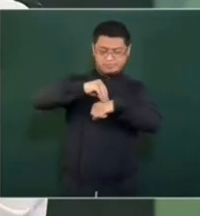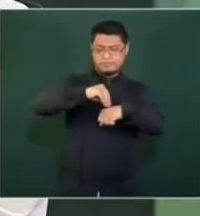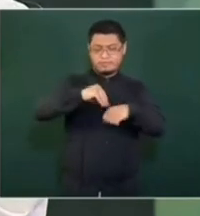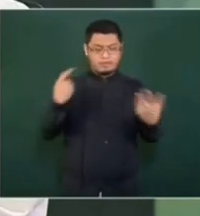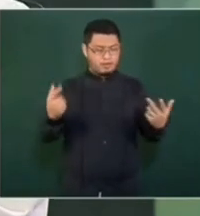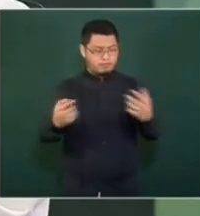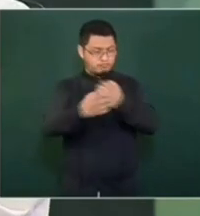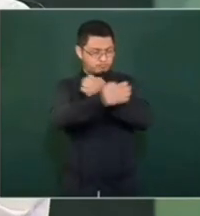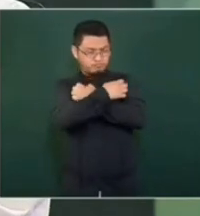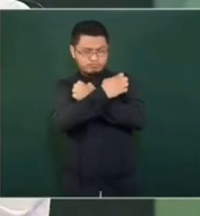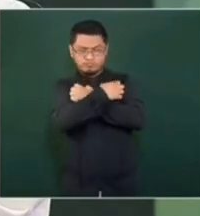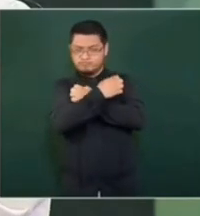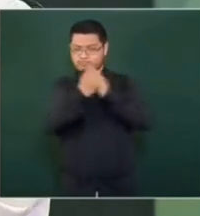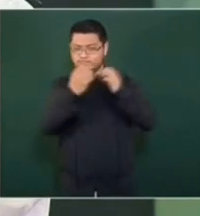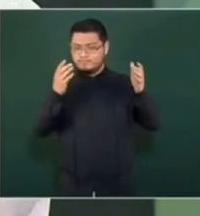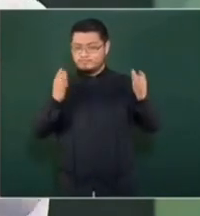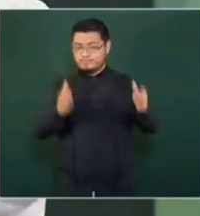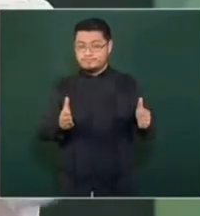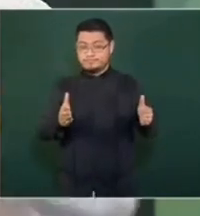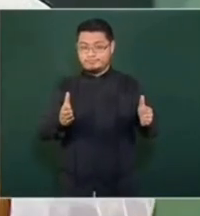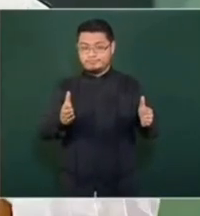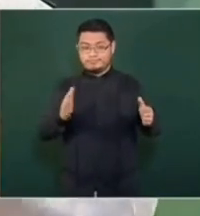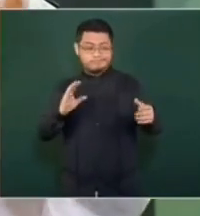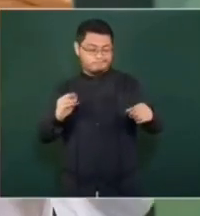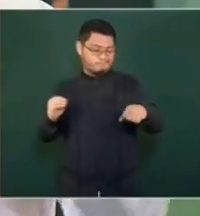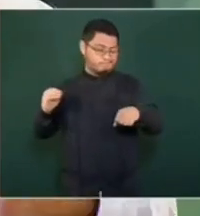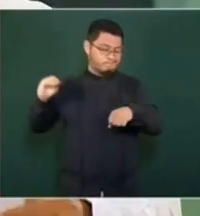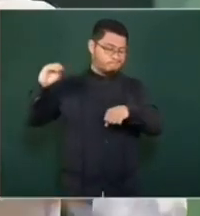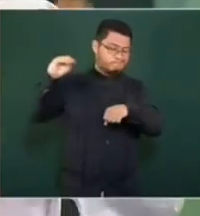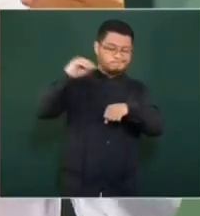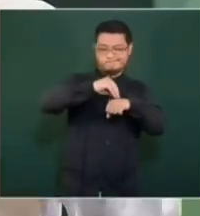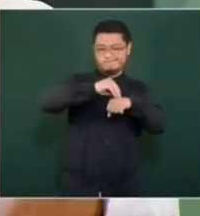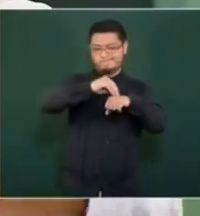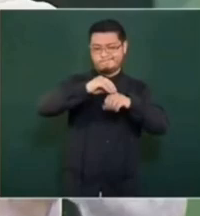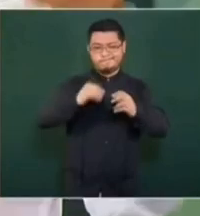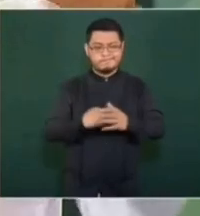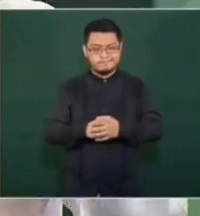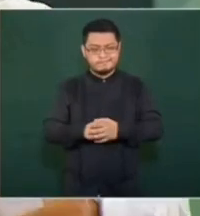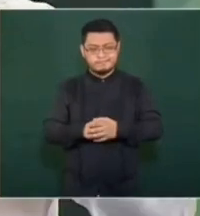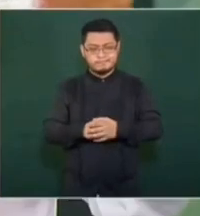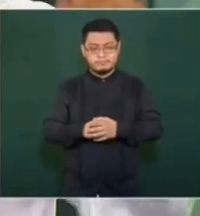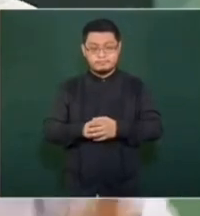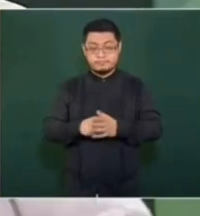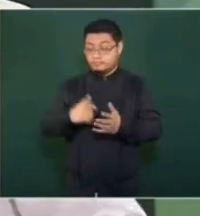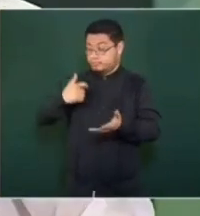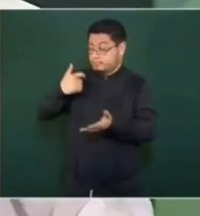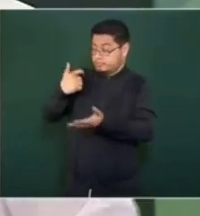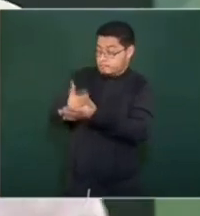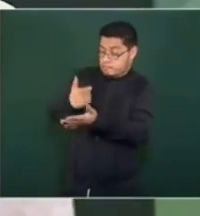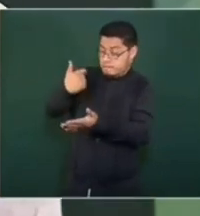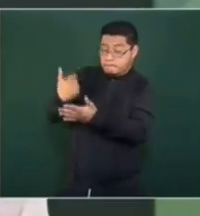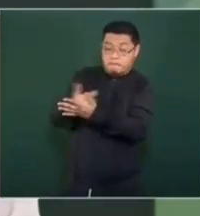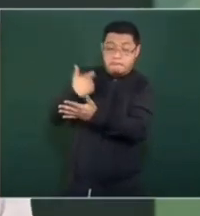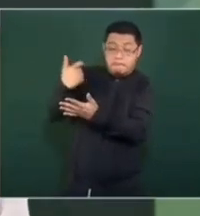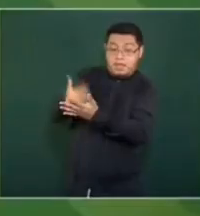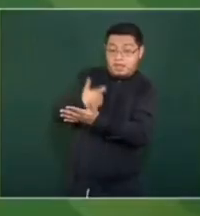aplicando el que se cobraran cuotas